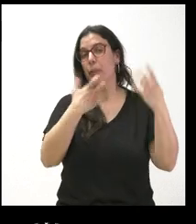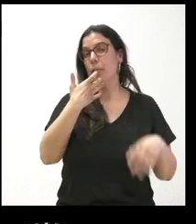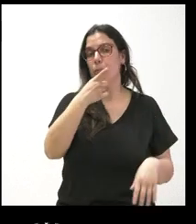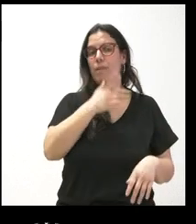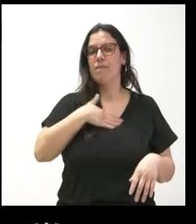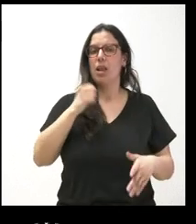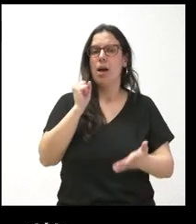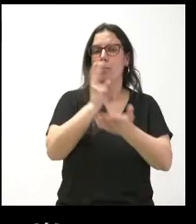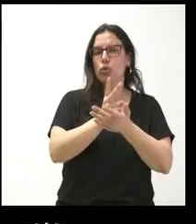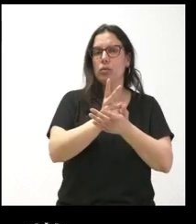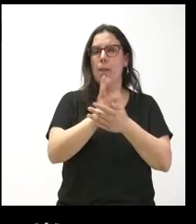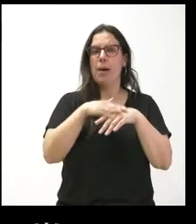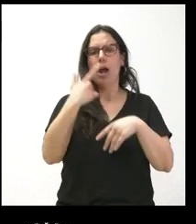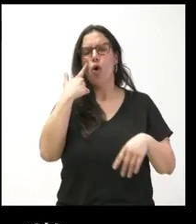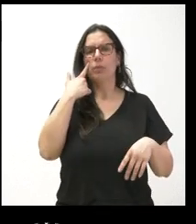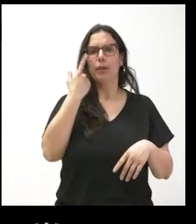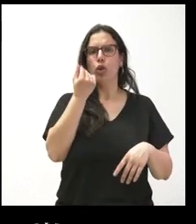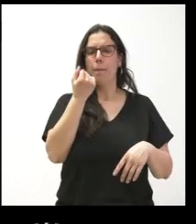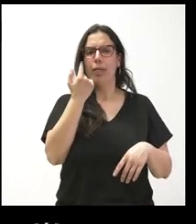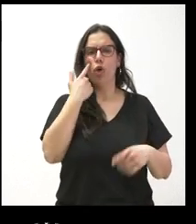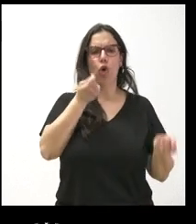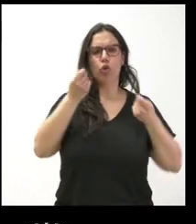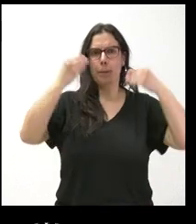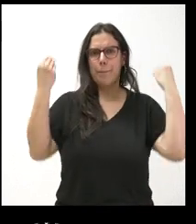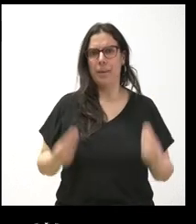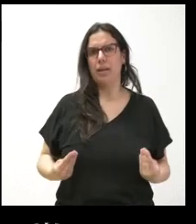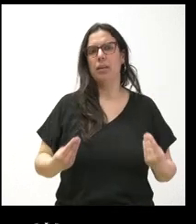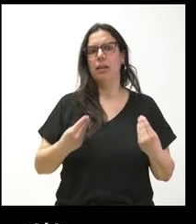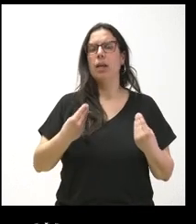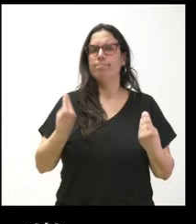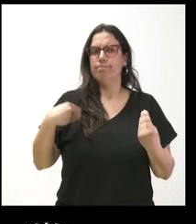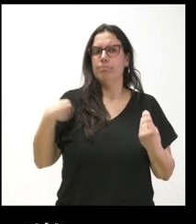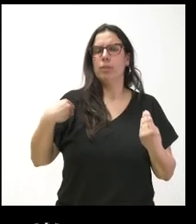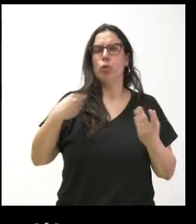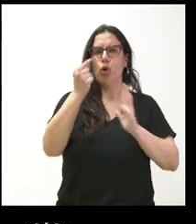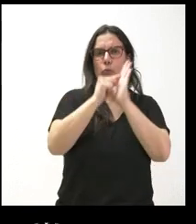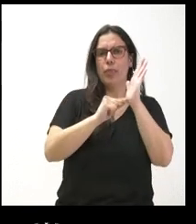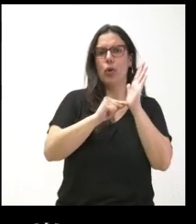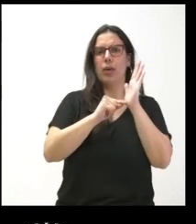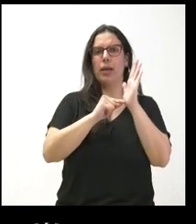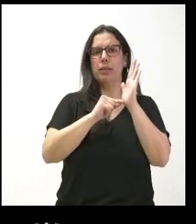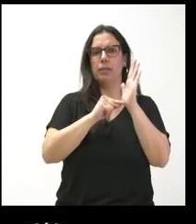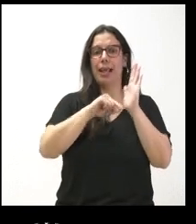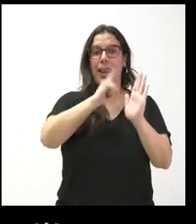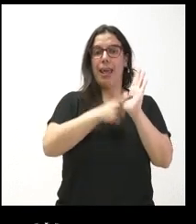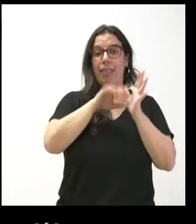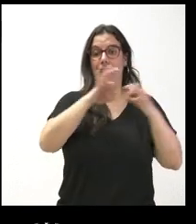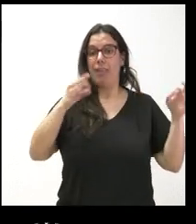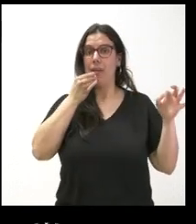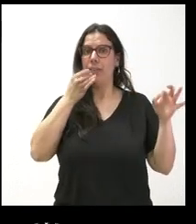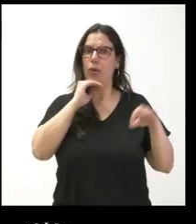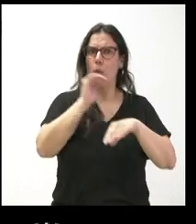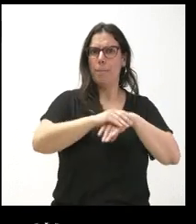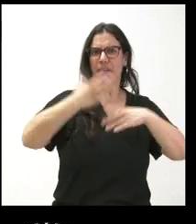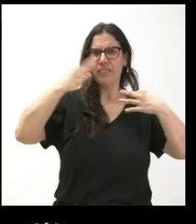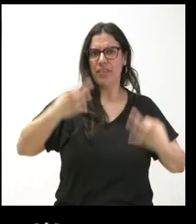por el observatorio de precios y que se cumplan las condiciones que contempla la cadena alimentaria. De hecho,